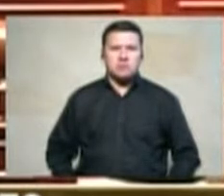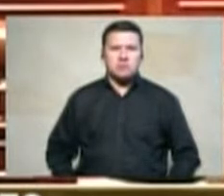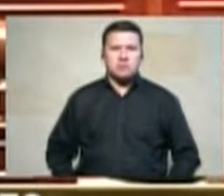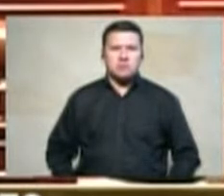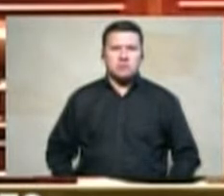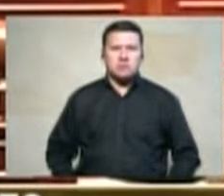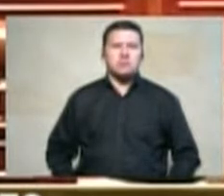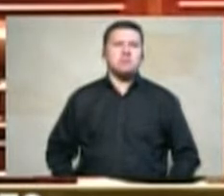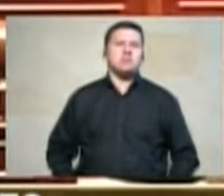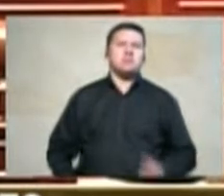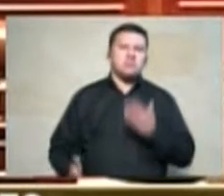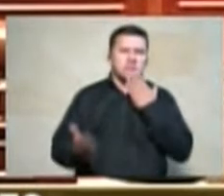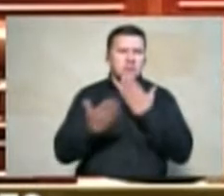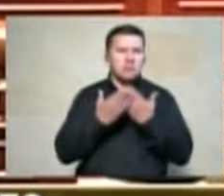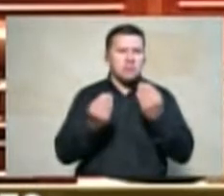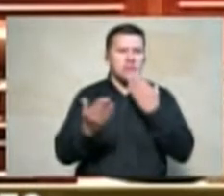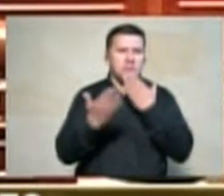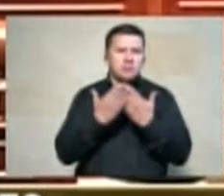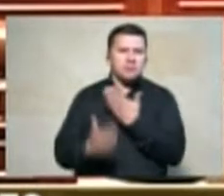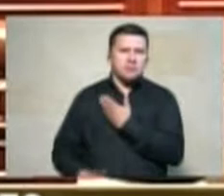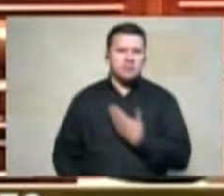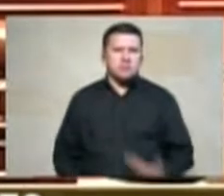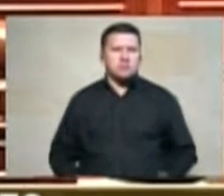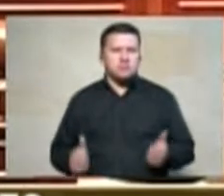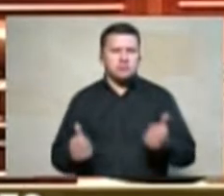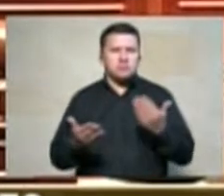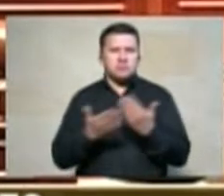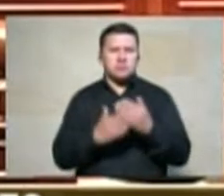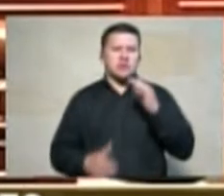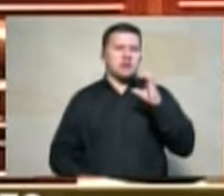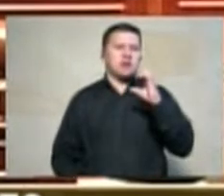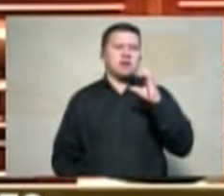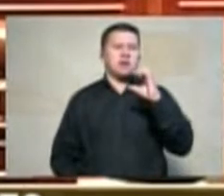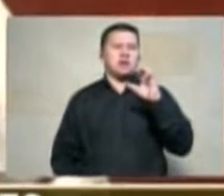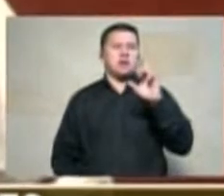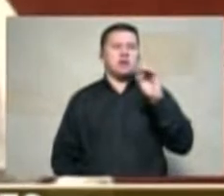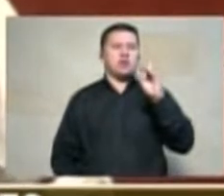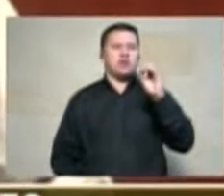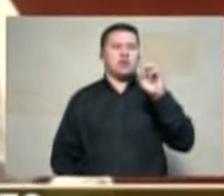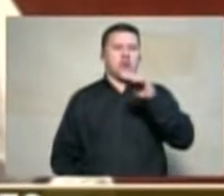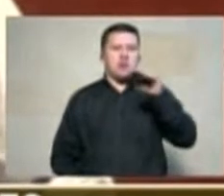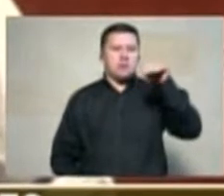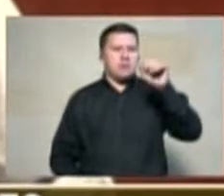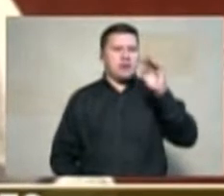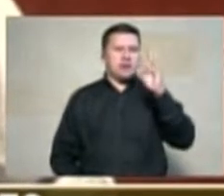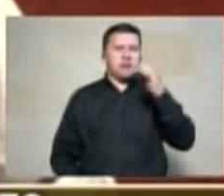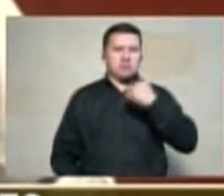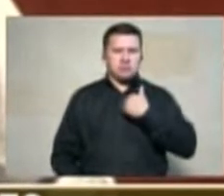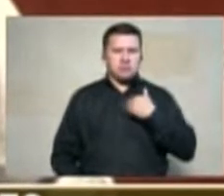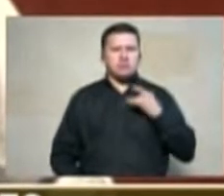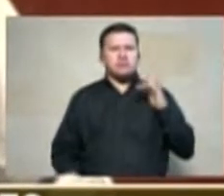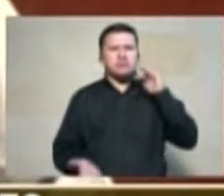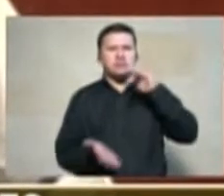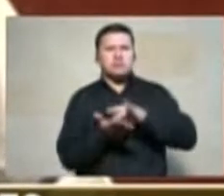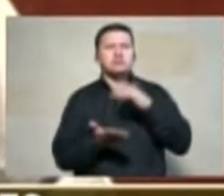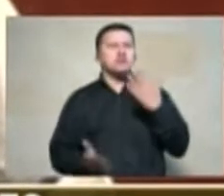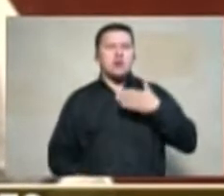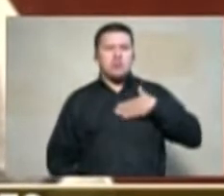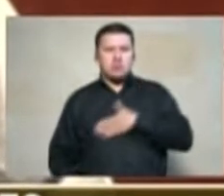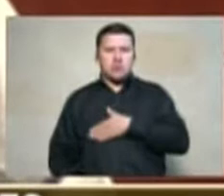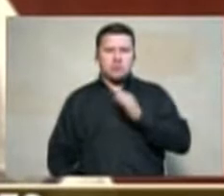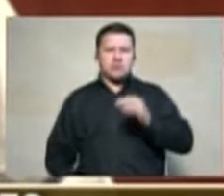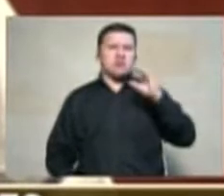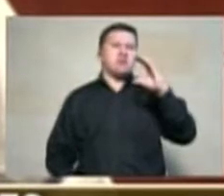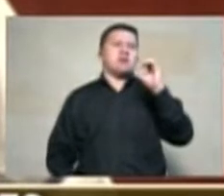Muy buenas gracias señor presidente mi nombre es Enua Redondo Martínez vengo del municipio Carmen de Bolívar